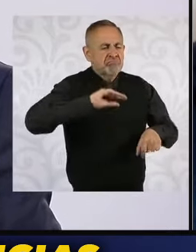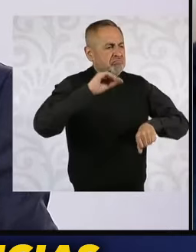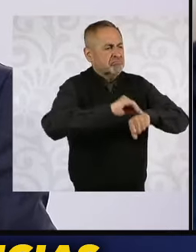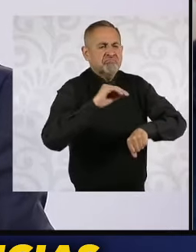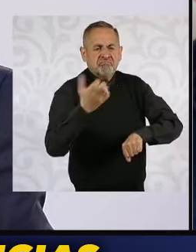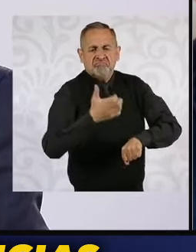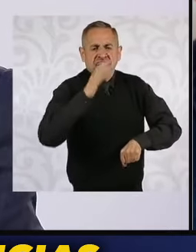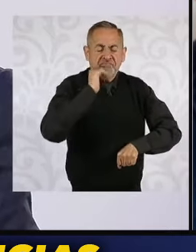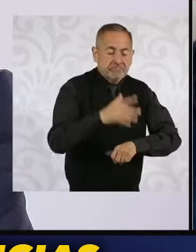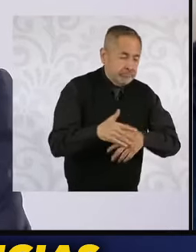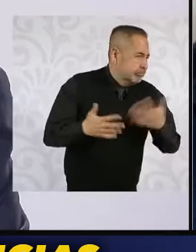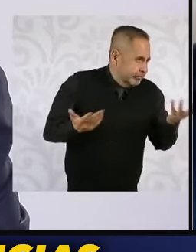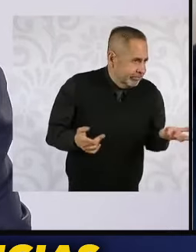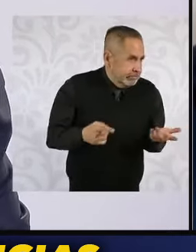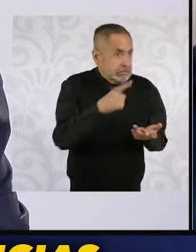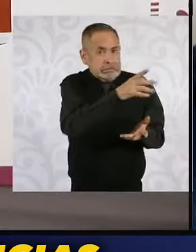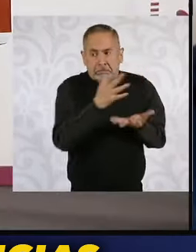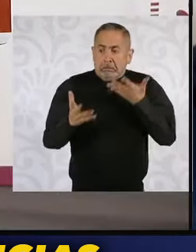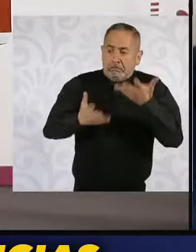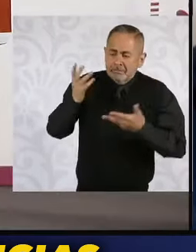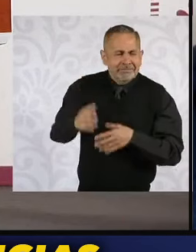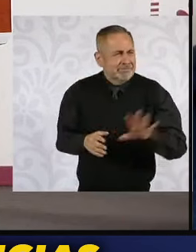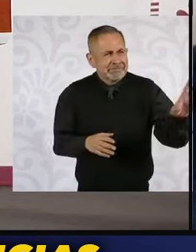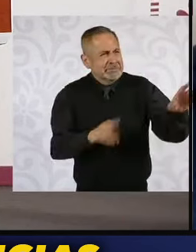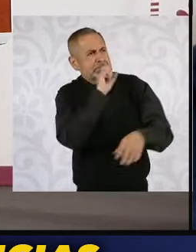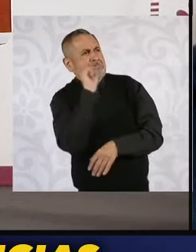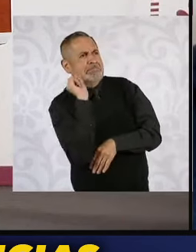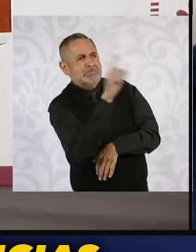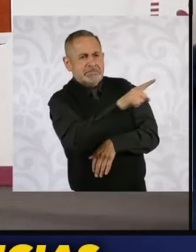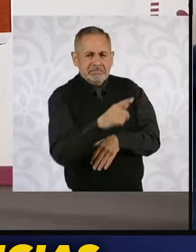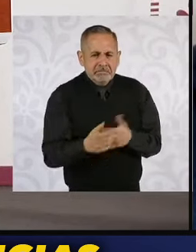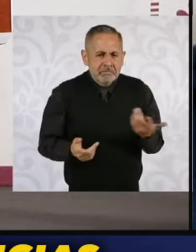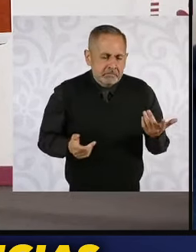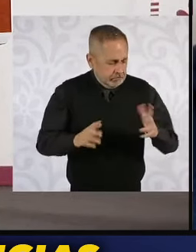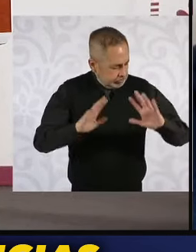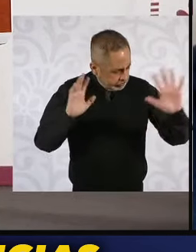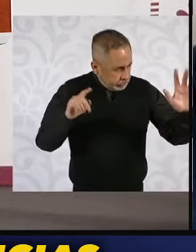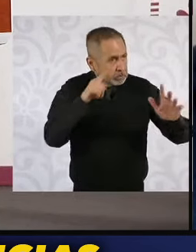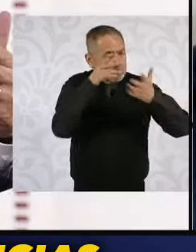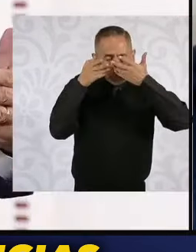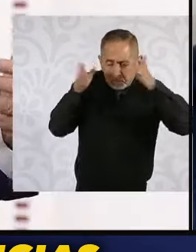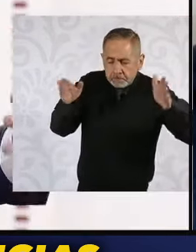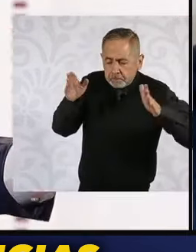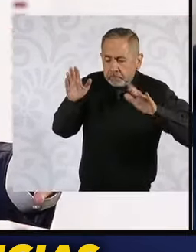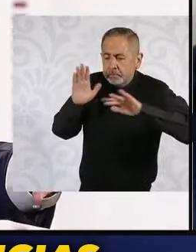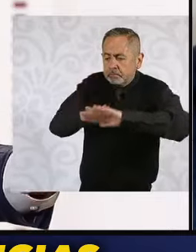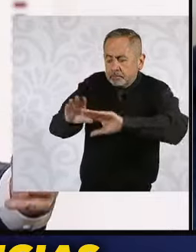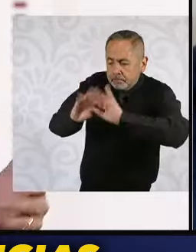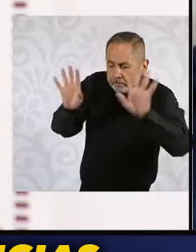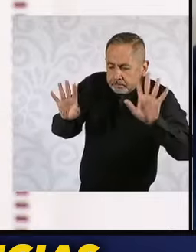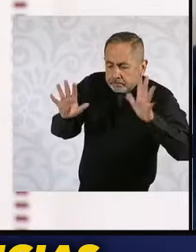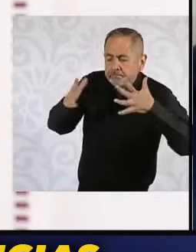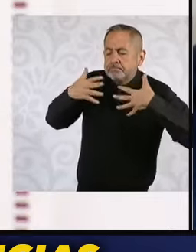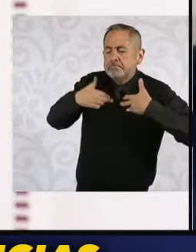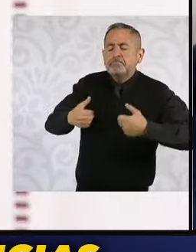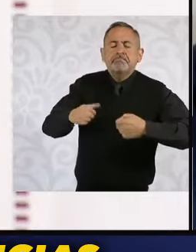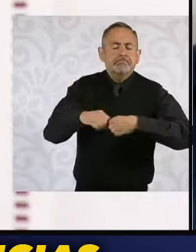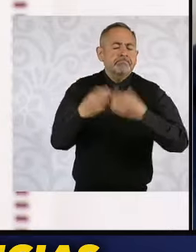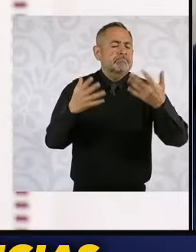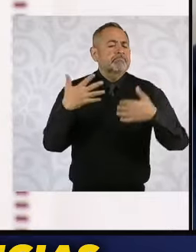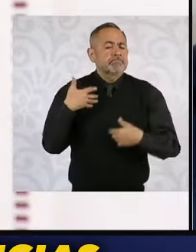Entonces, no se deberían ustedes de extrañar tanto. Más bien lo que se necesita es que ustedes vean con claridad de qué se trata. Entonces,